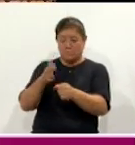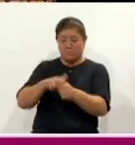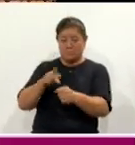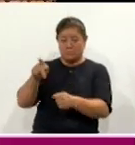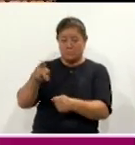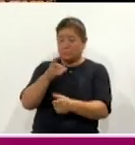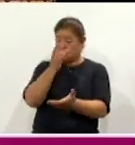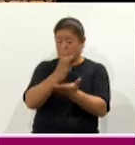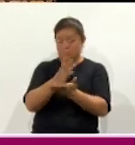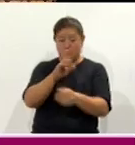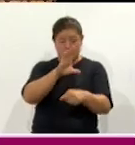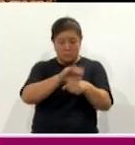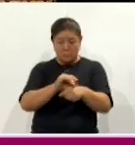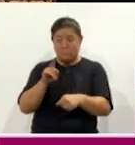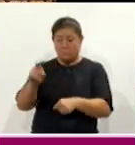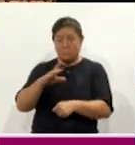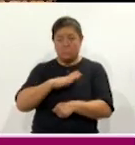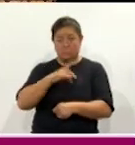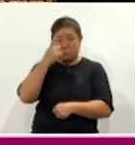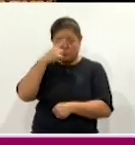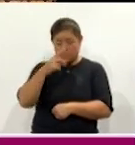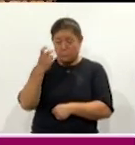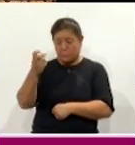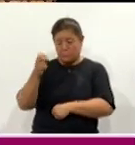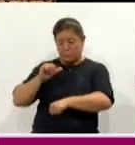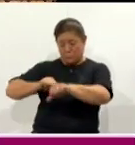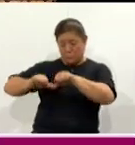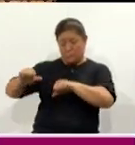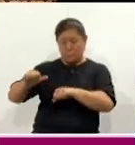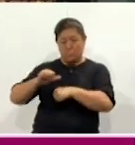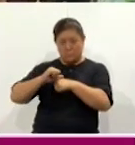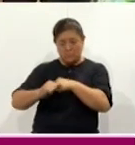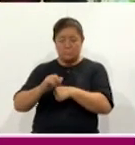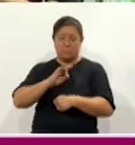tiene licencia para realizar este tipo de intervenciones.